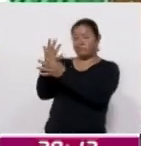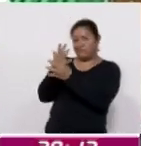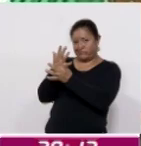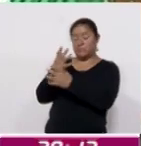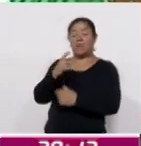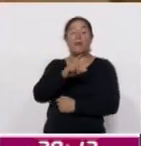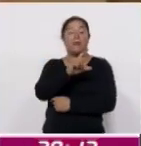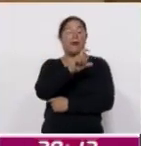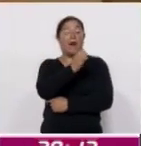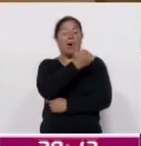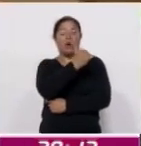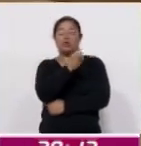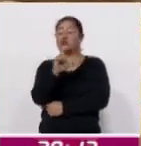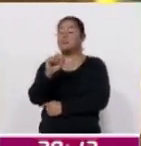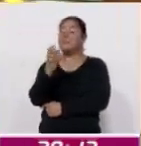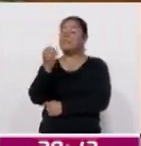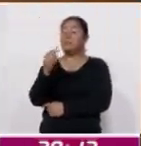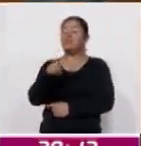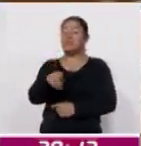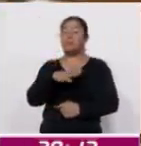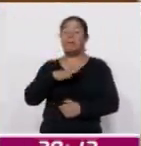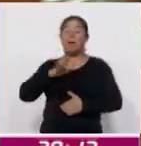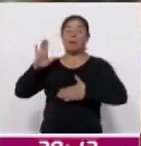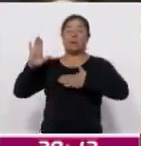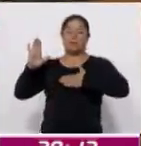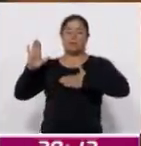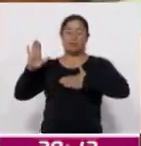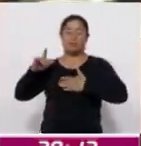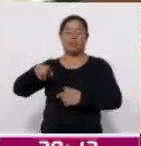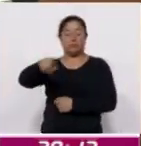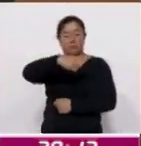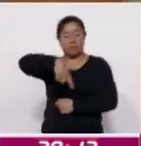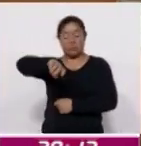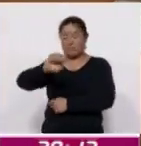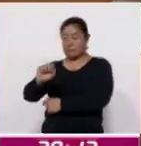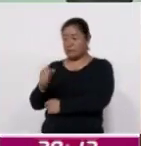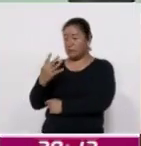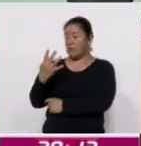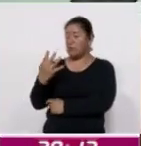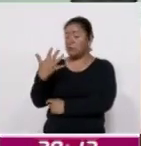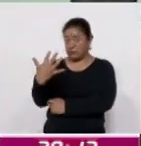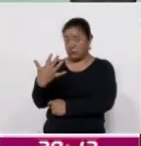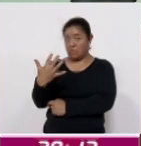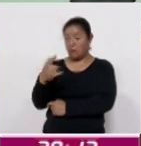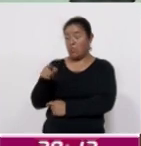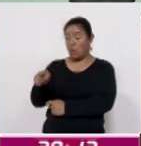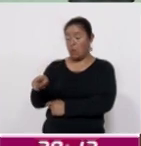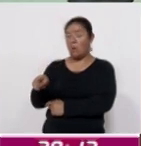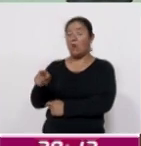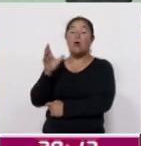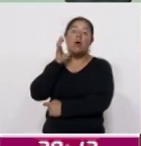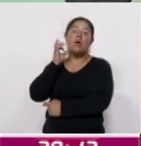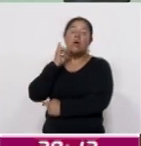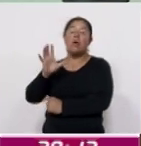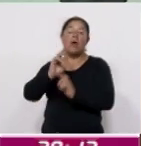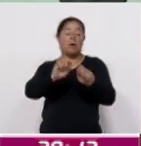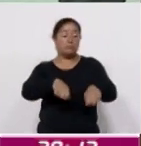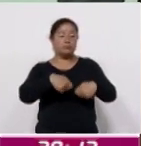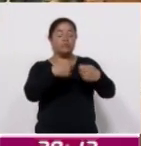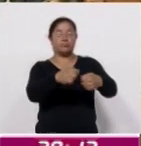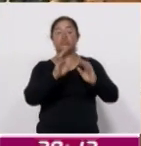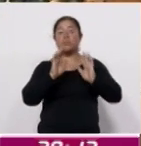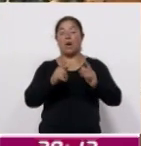este 29 de agosto, después de la toma de protesta de la 65ª legislatura, se realizará la entrega de la comisión